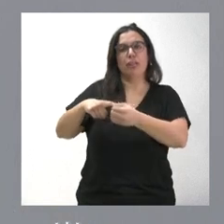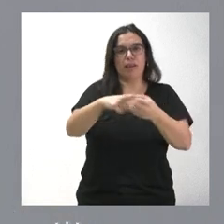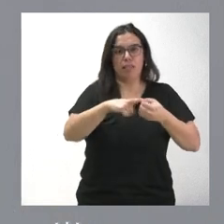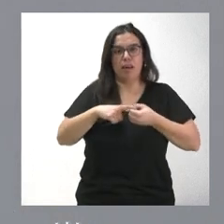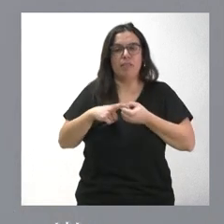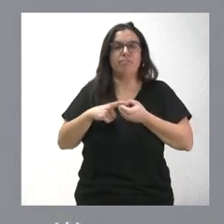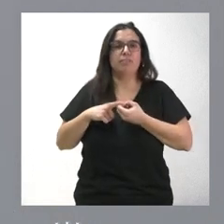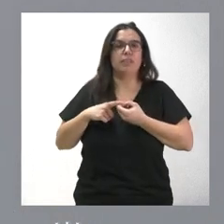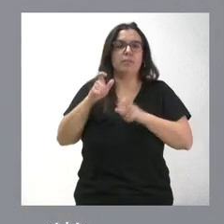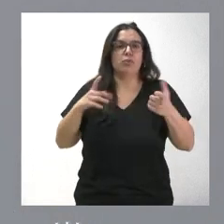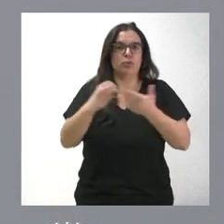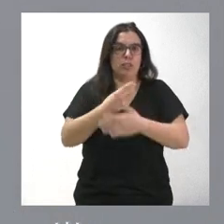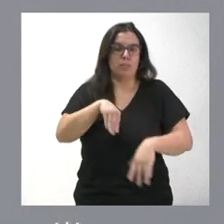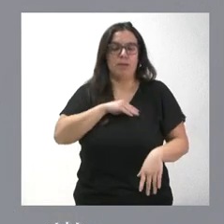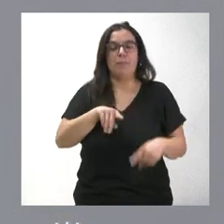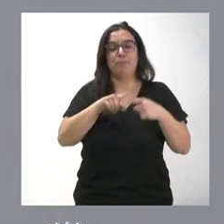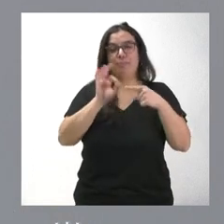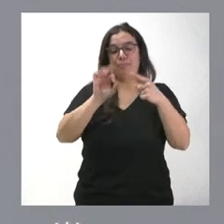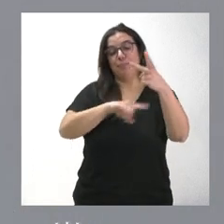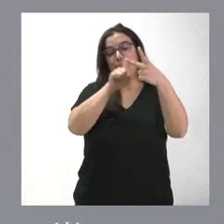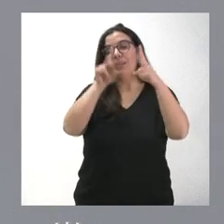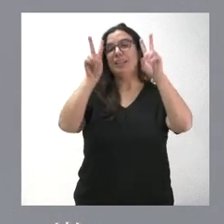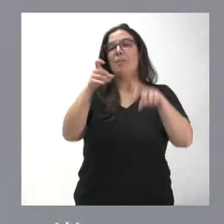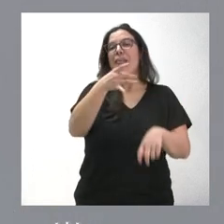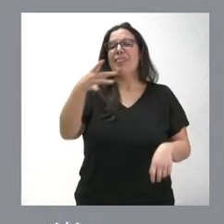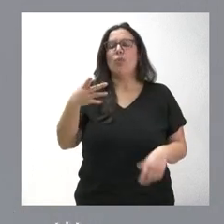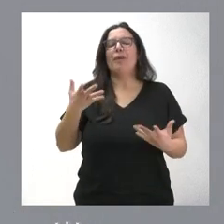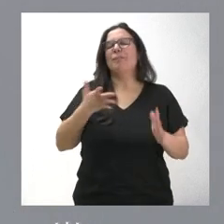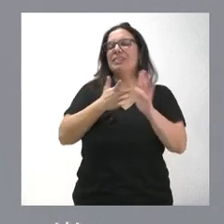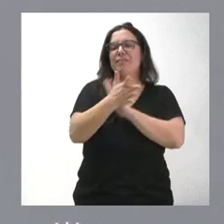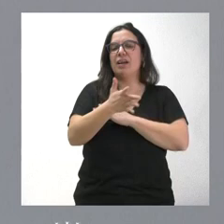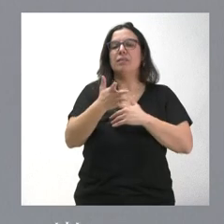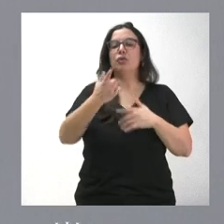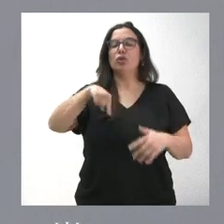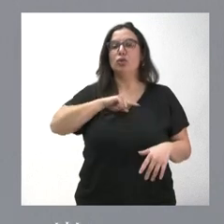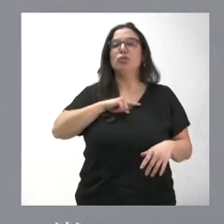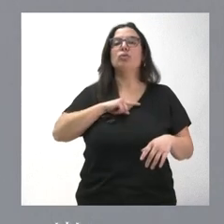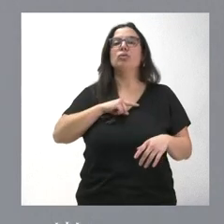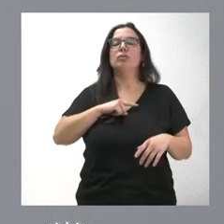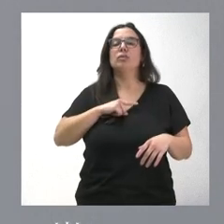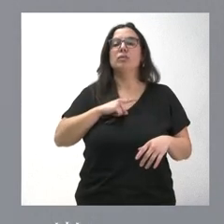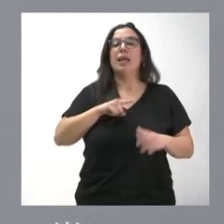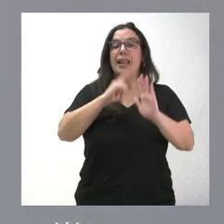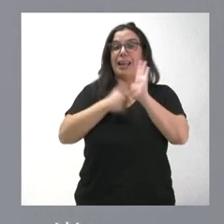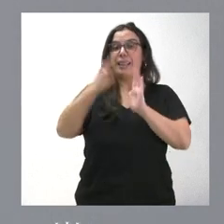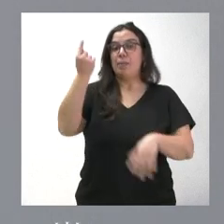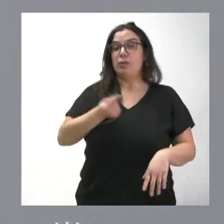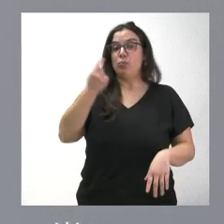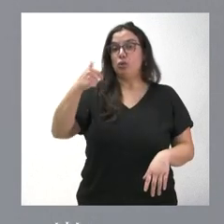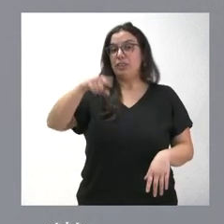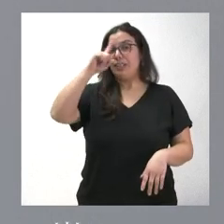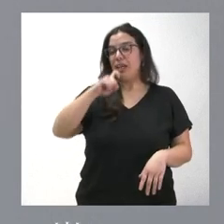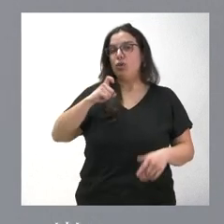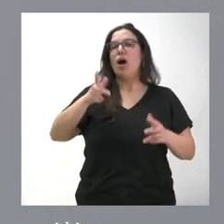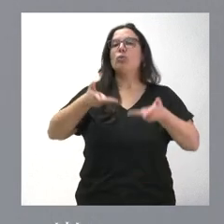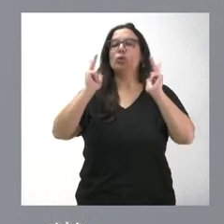entre todos los españoles. El tema del endeudamiento, que es lo que hacemos nosotros. Nosotros teníamos autorizados en la Ley de Presupuestos de este año 2023 un volumen de